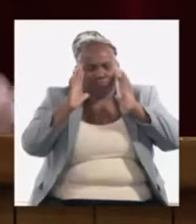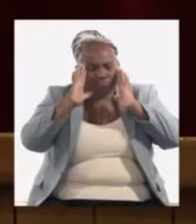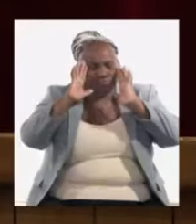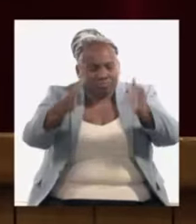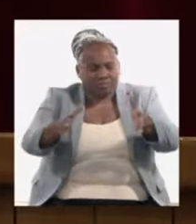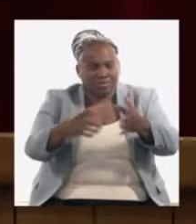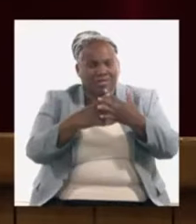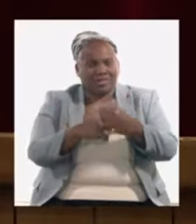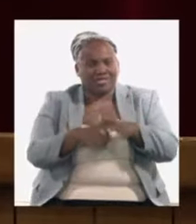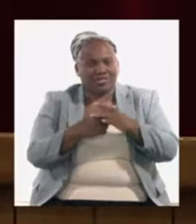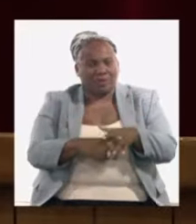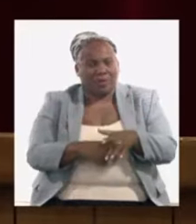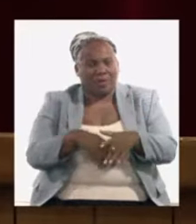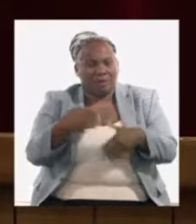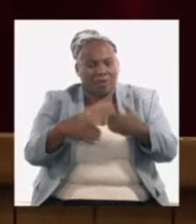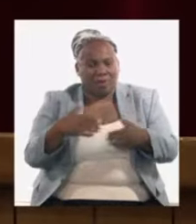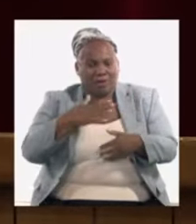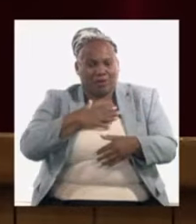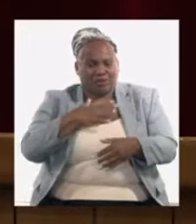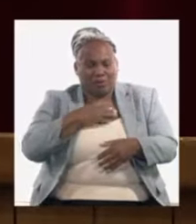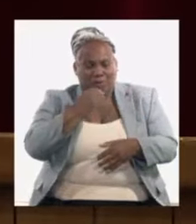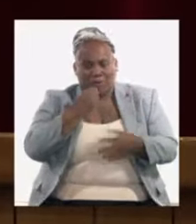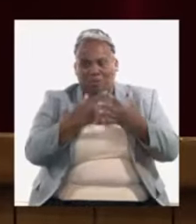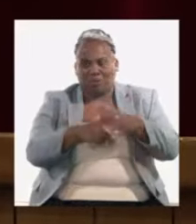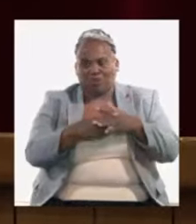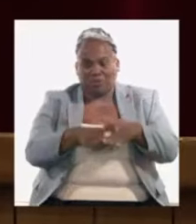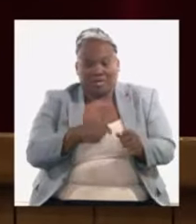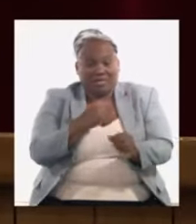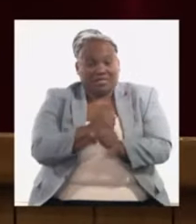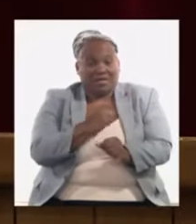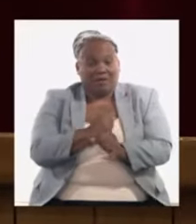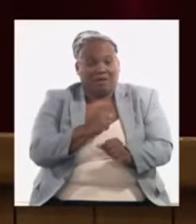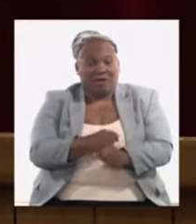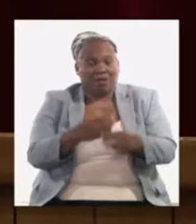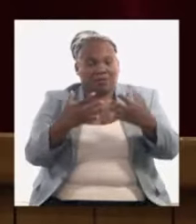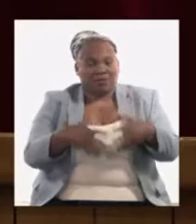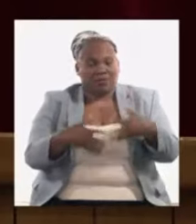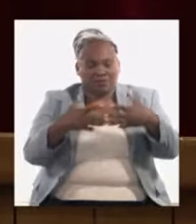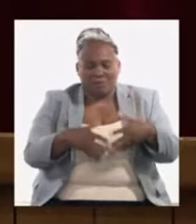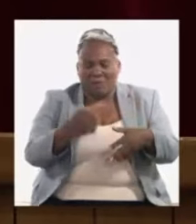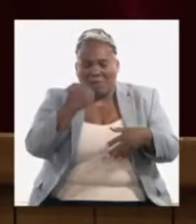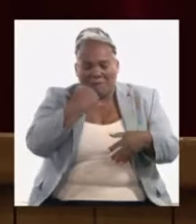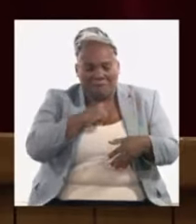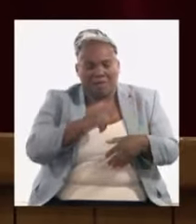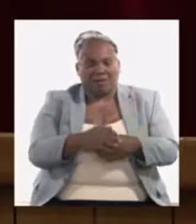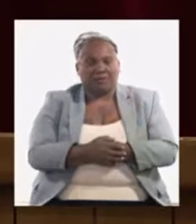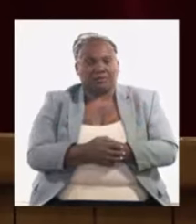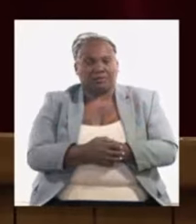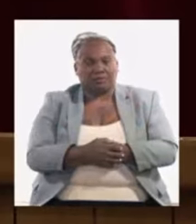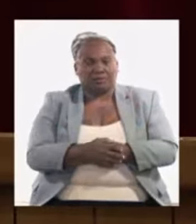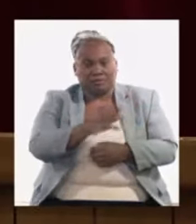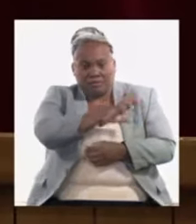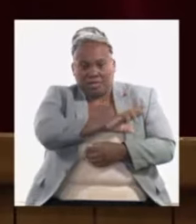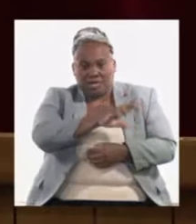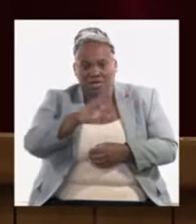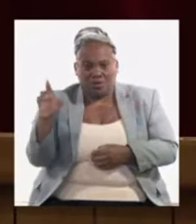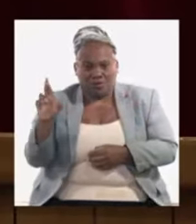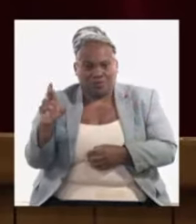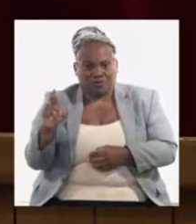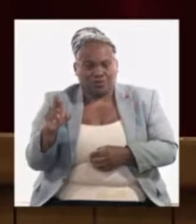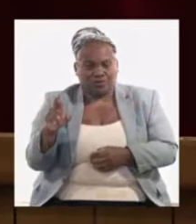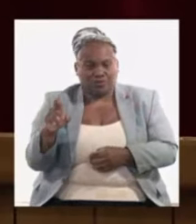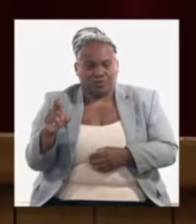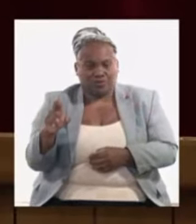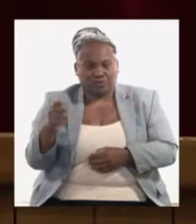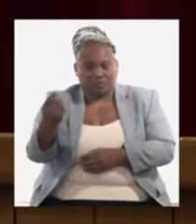depende de nosotros trabajar y producir más la revolución nos